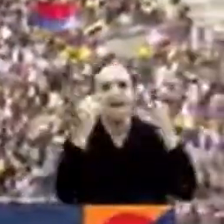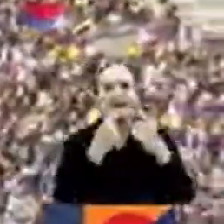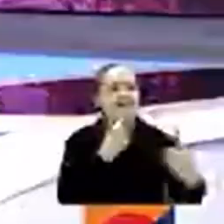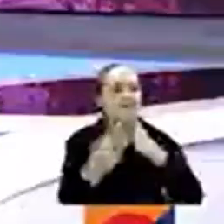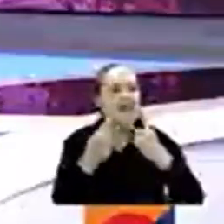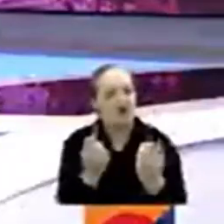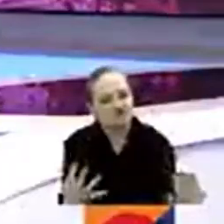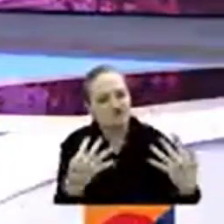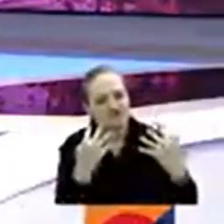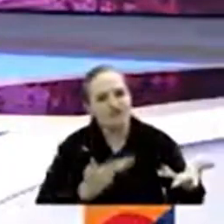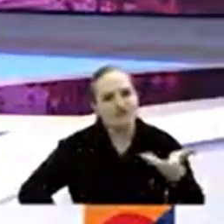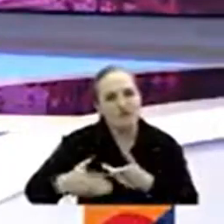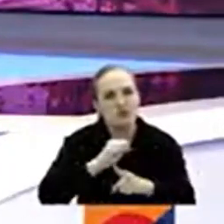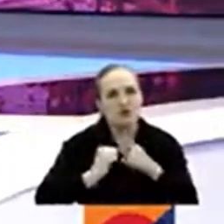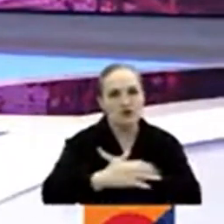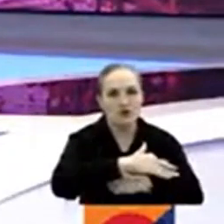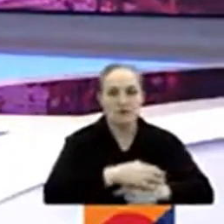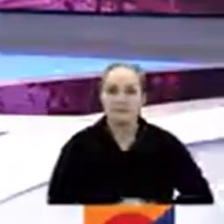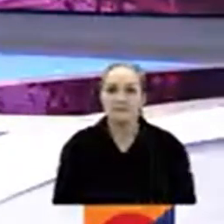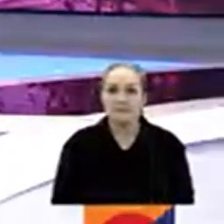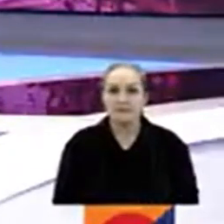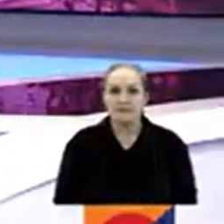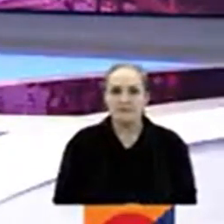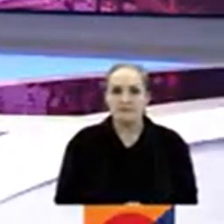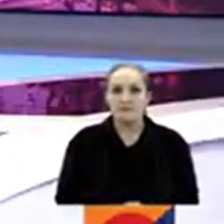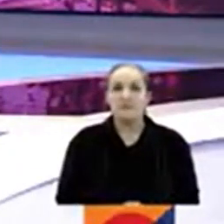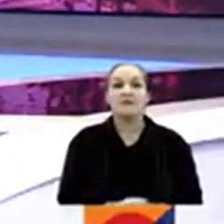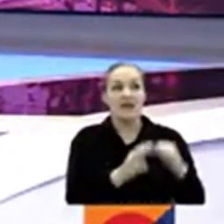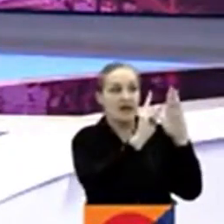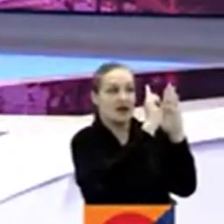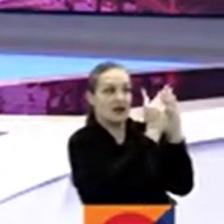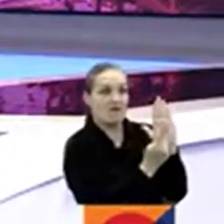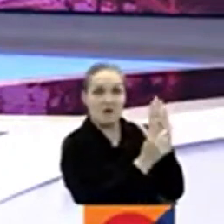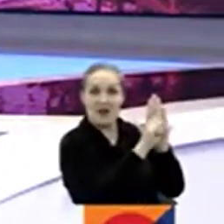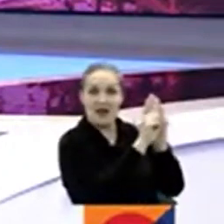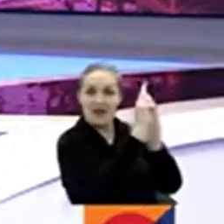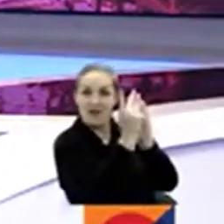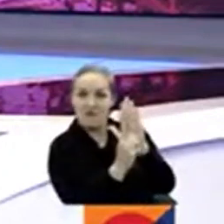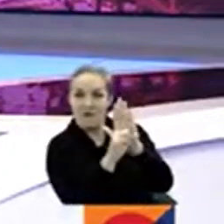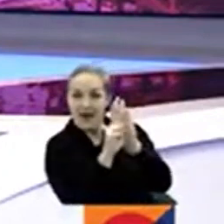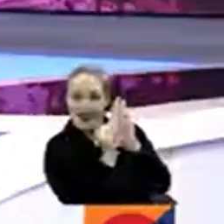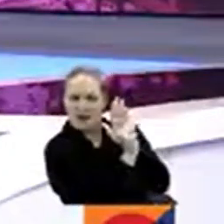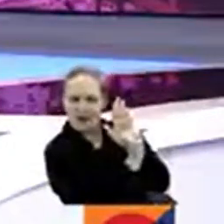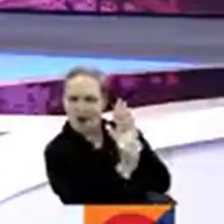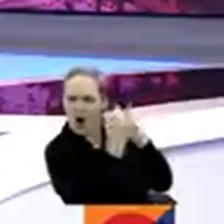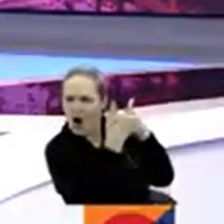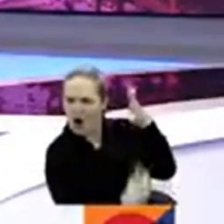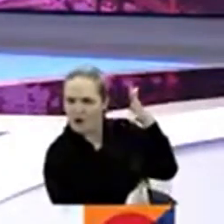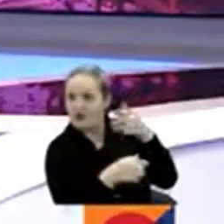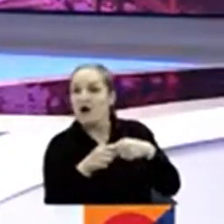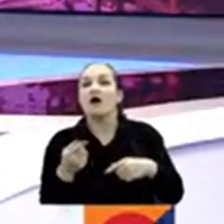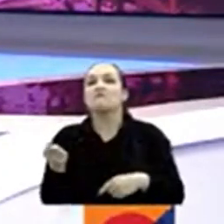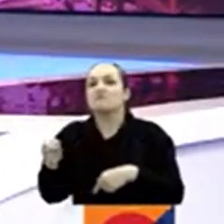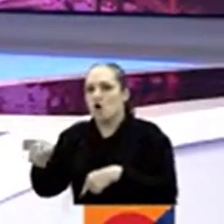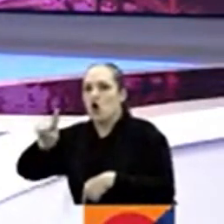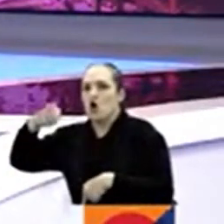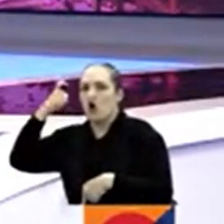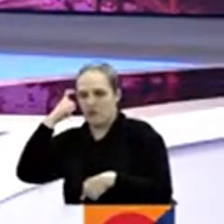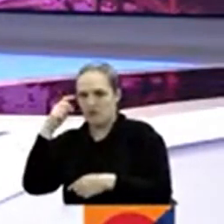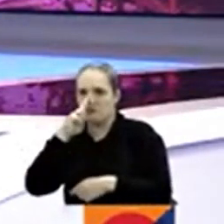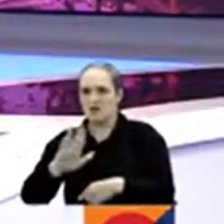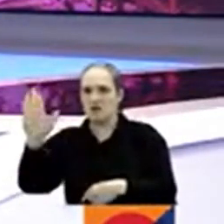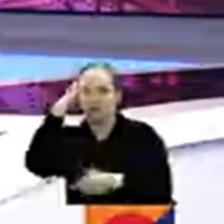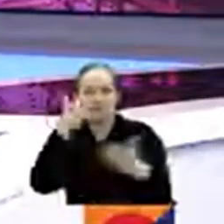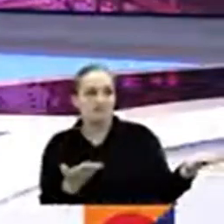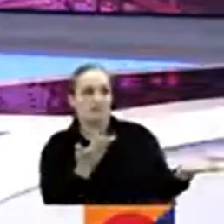social. Y precisamente esas reformas están dentro del paquete que el gobierno nacional radicará en el Congreso de la República durante